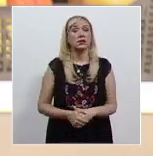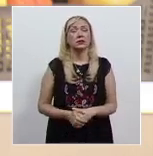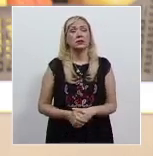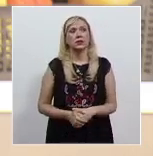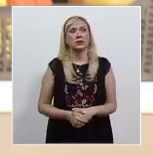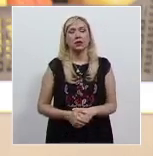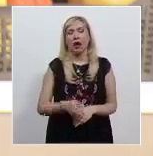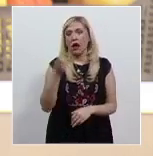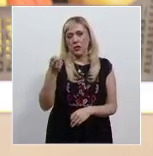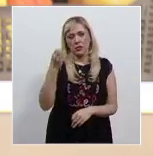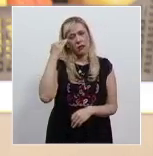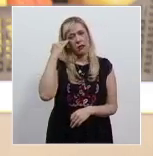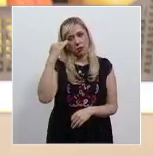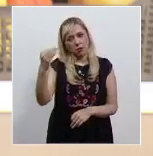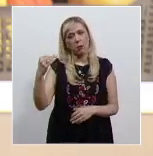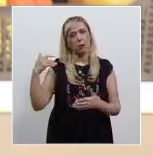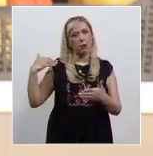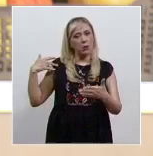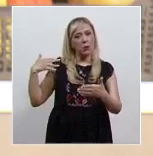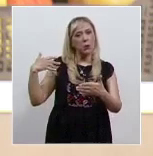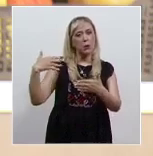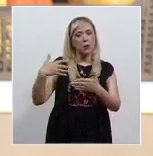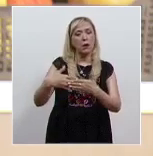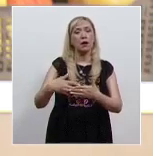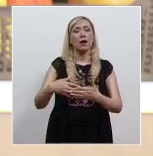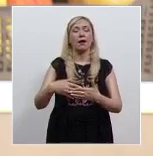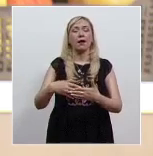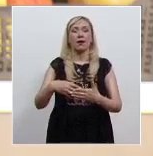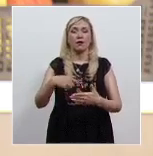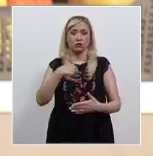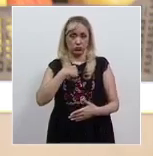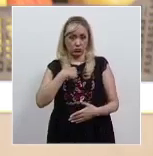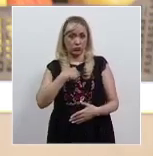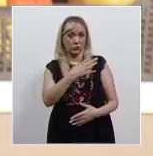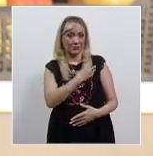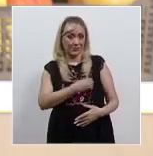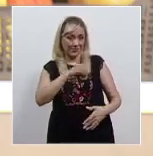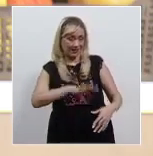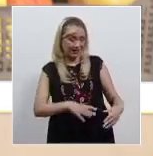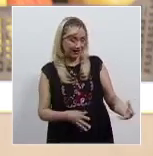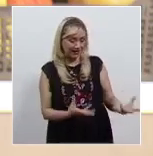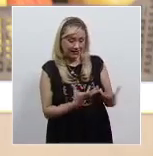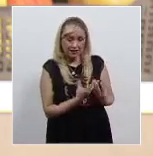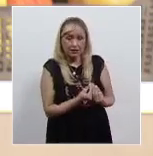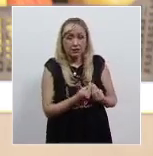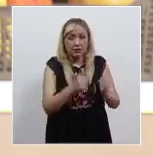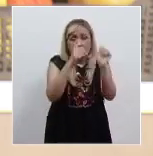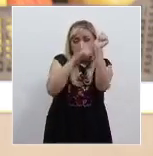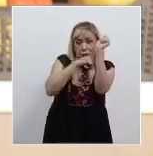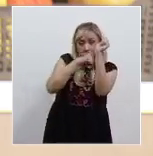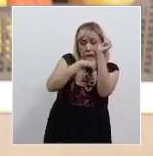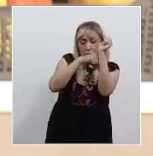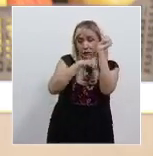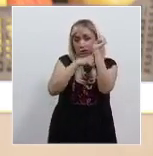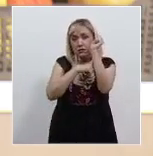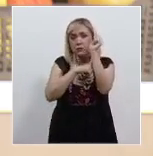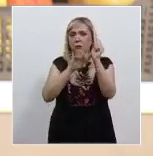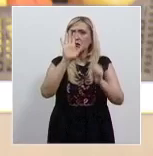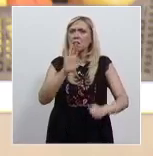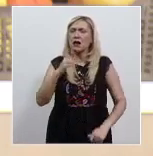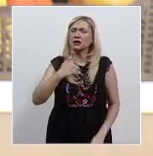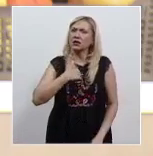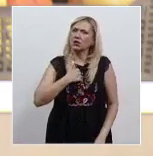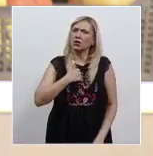Durante esos años, mis hijas y yo estuvimos escondidas, como si nosotras hubiéramos